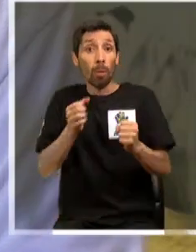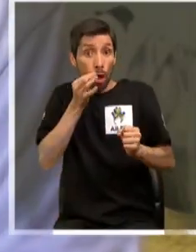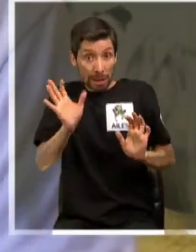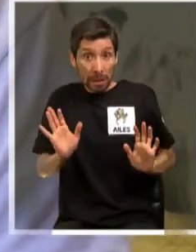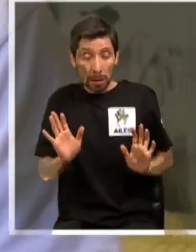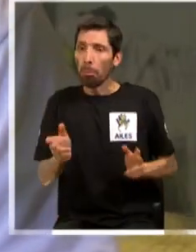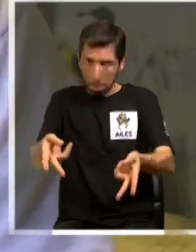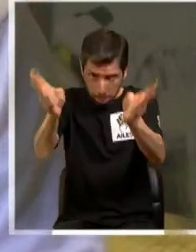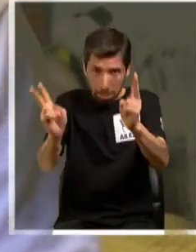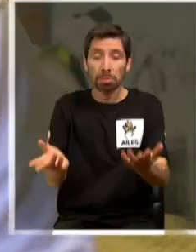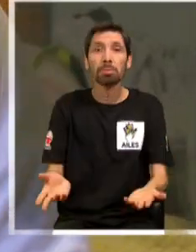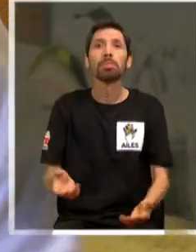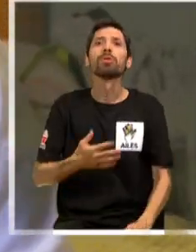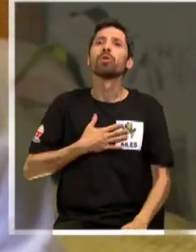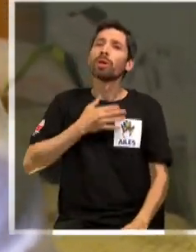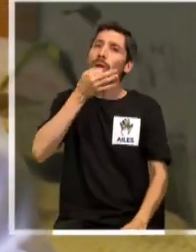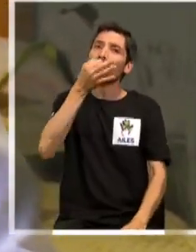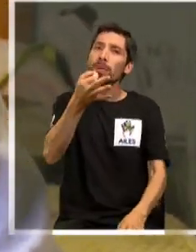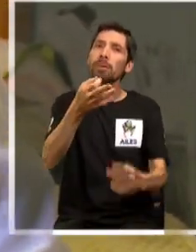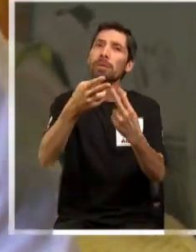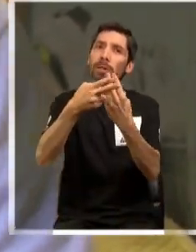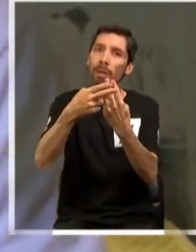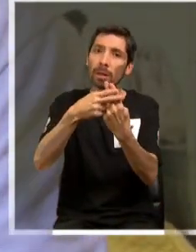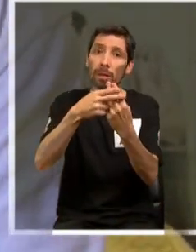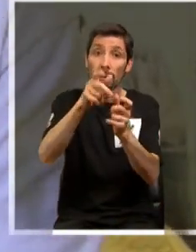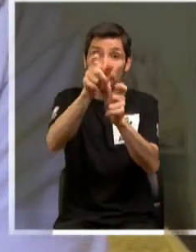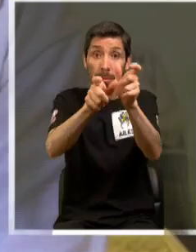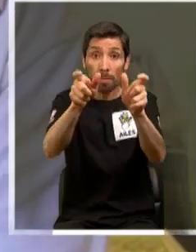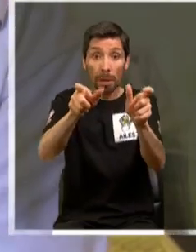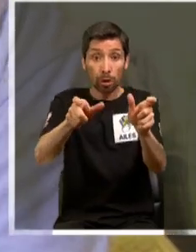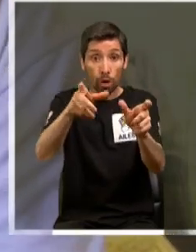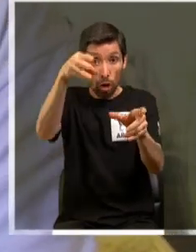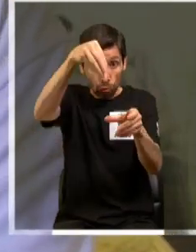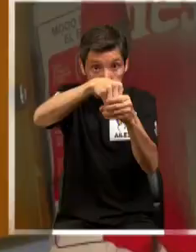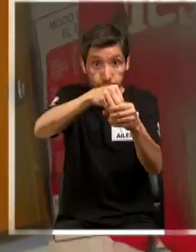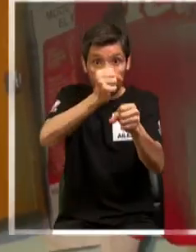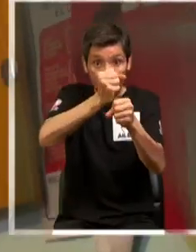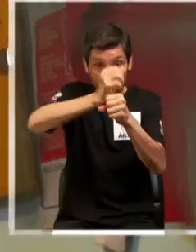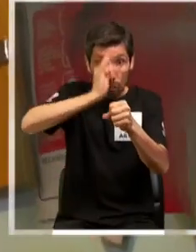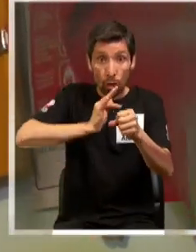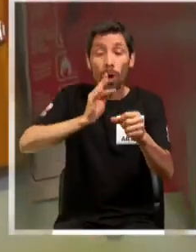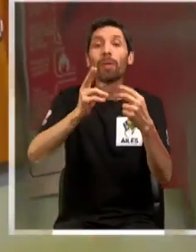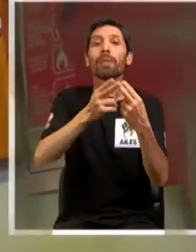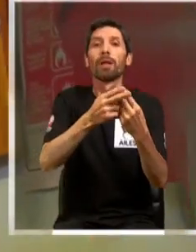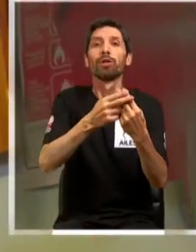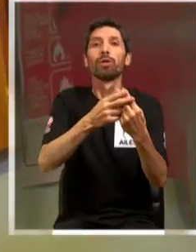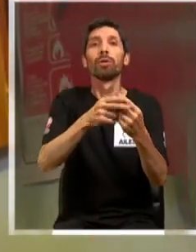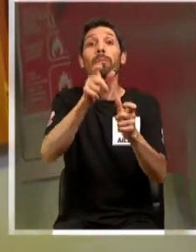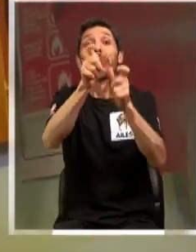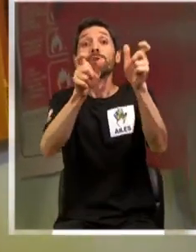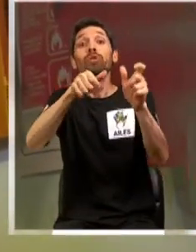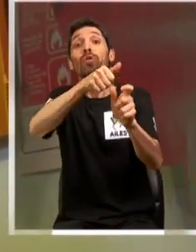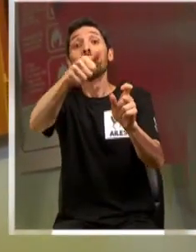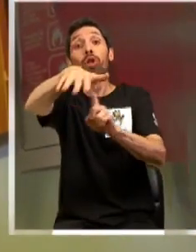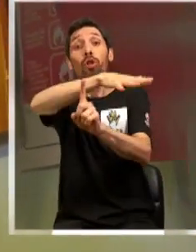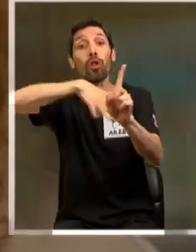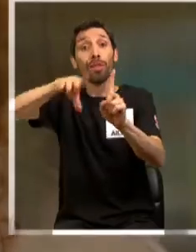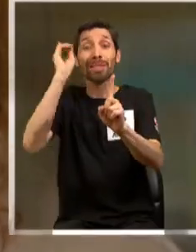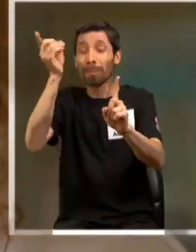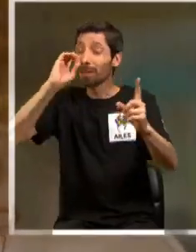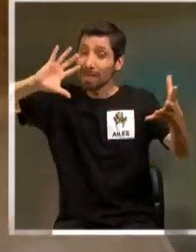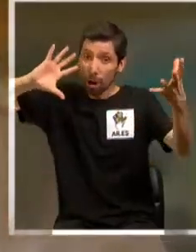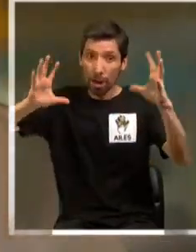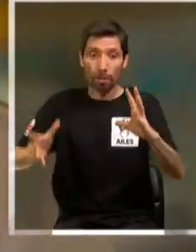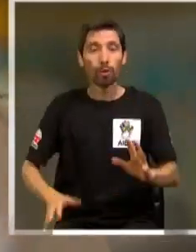Todo el rato. Quiero decir algo a todos los personales de la Teletón. Y a todos los niños discapacitados de todo el mundo.